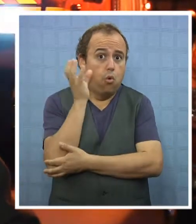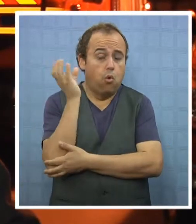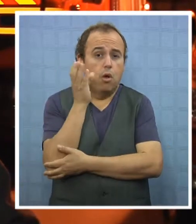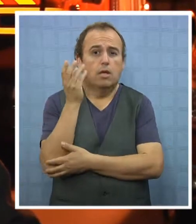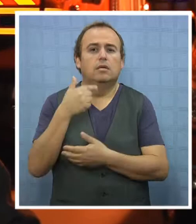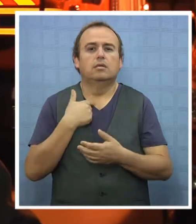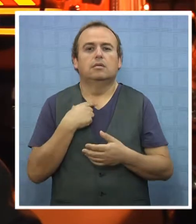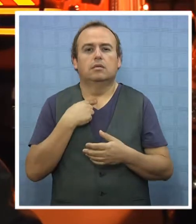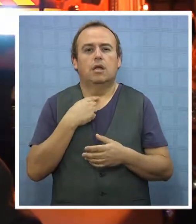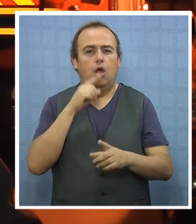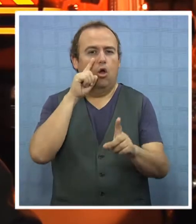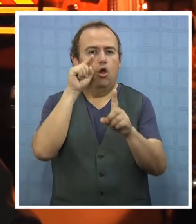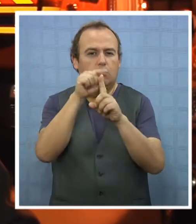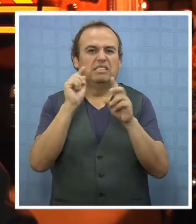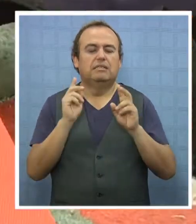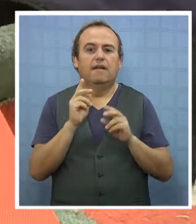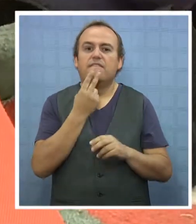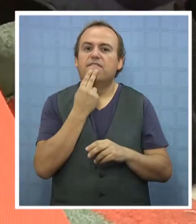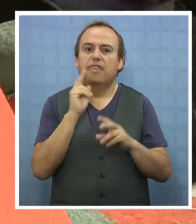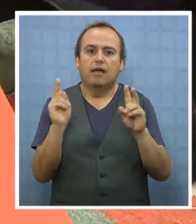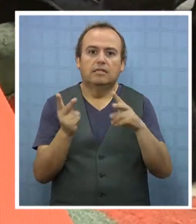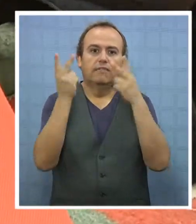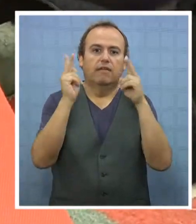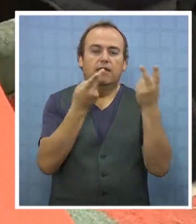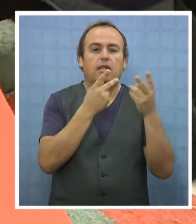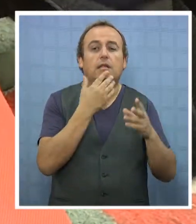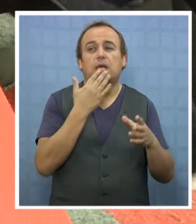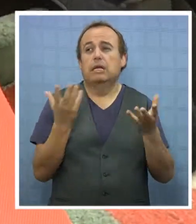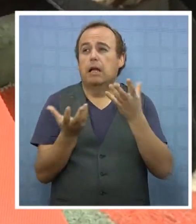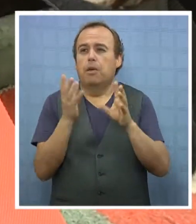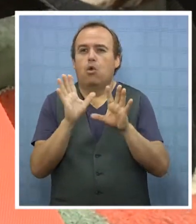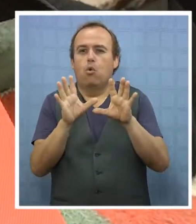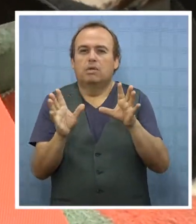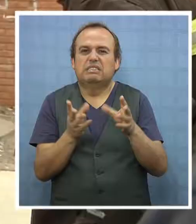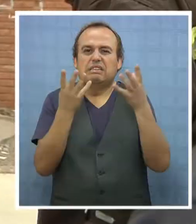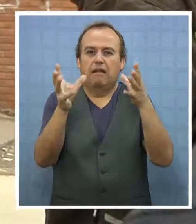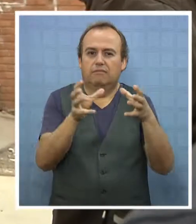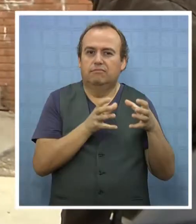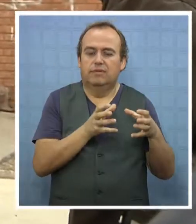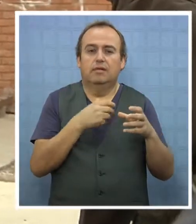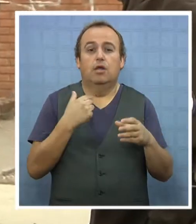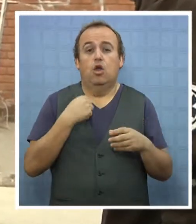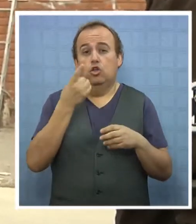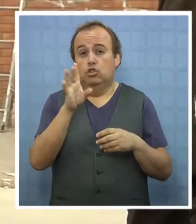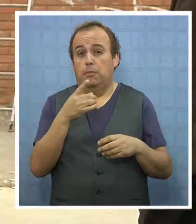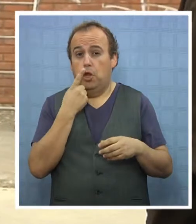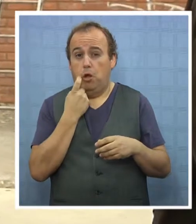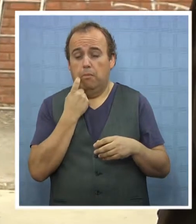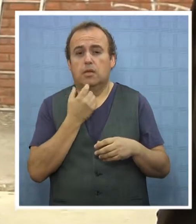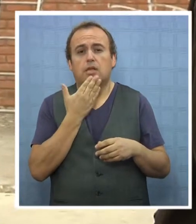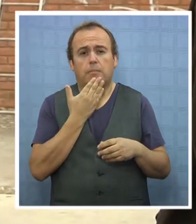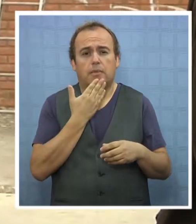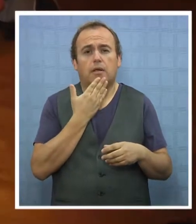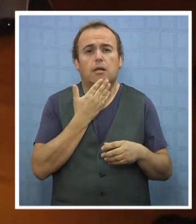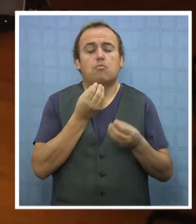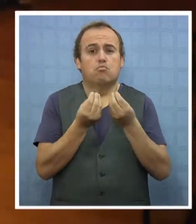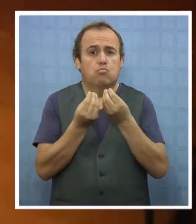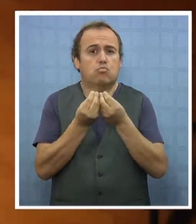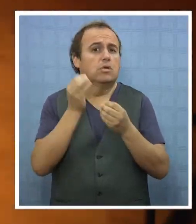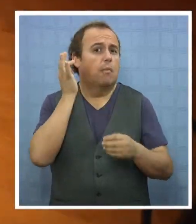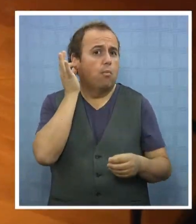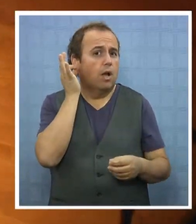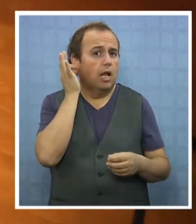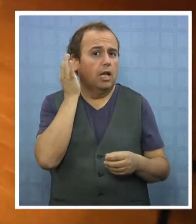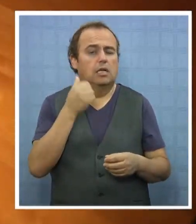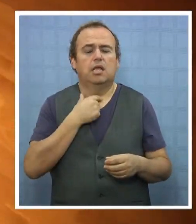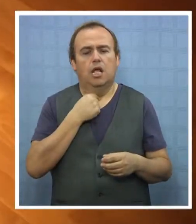cumpla el objetivo que es salvar vidas y bienes. Pero no solo los hombres se interesan en actuar ante las emergencias, sino que son muchas las mujeres